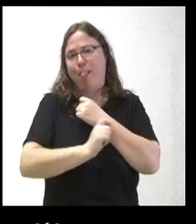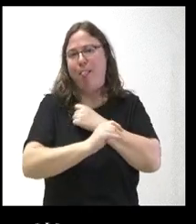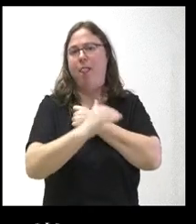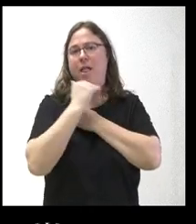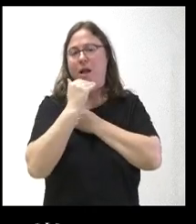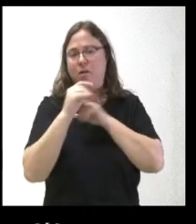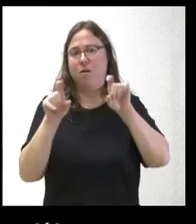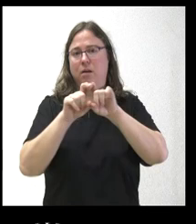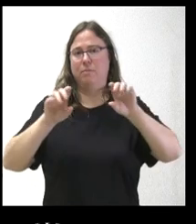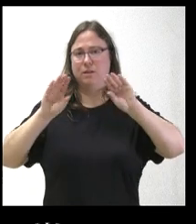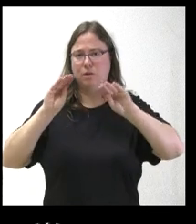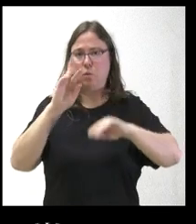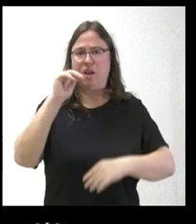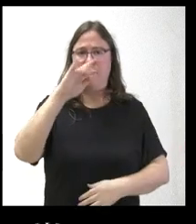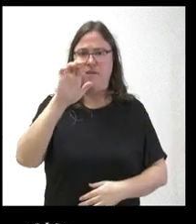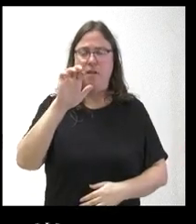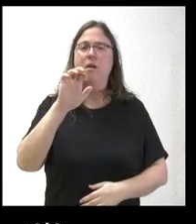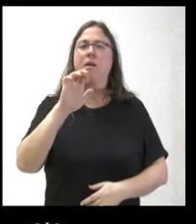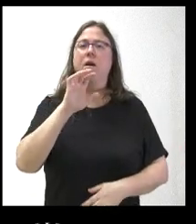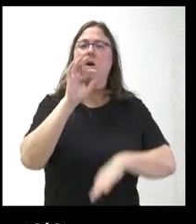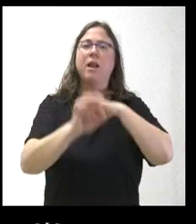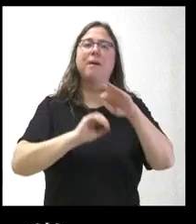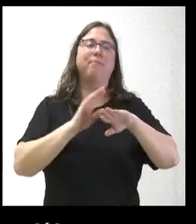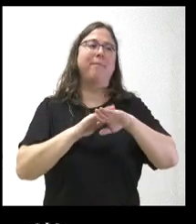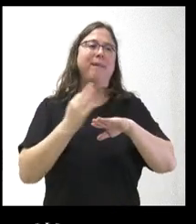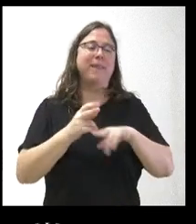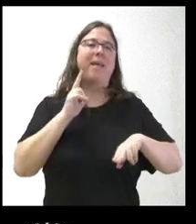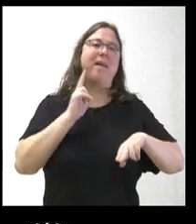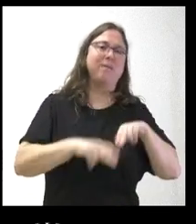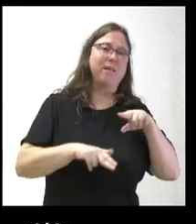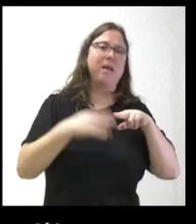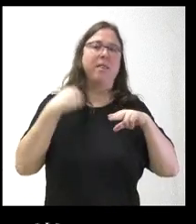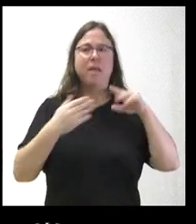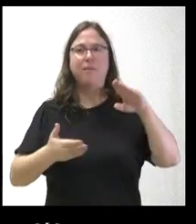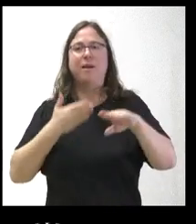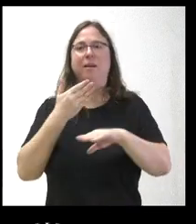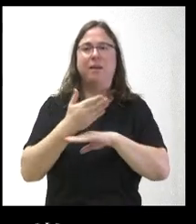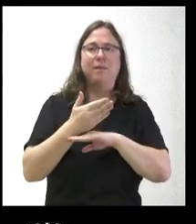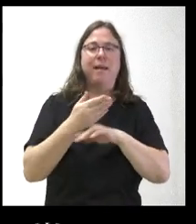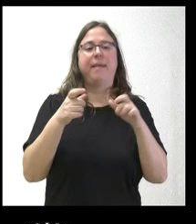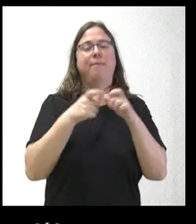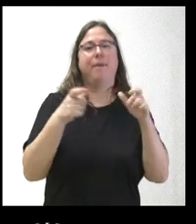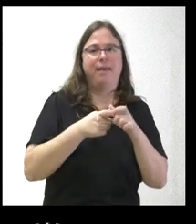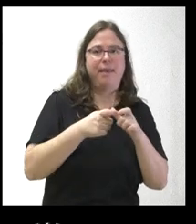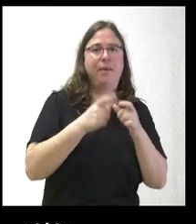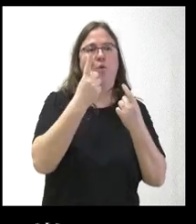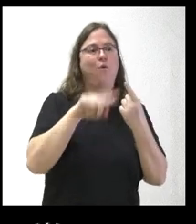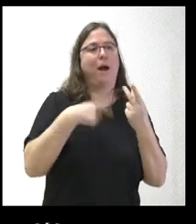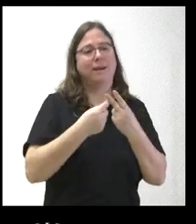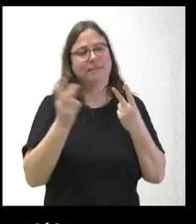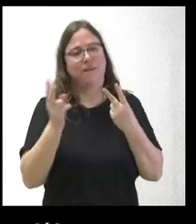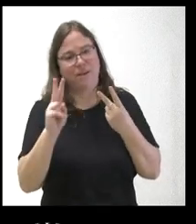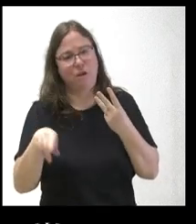compañía ferroviaria de REFE para evitar que se tuviera que acudir a la picaresca de sacar dos billetes, uno hasta Valladolid, uno hasta